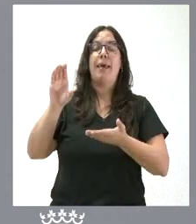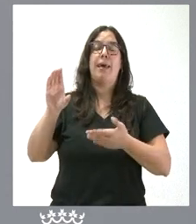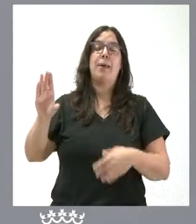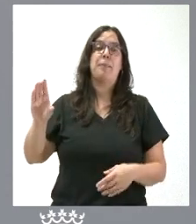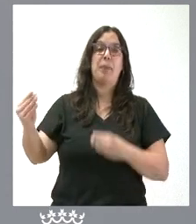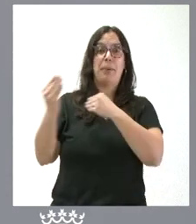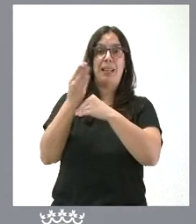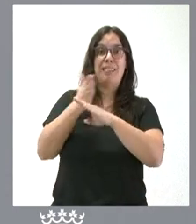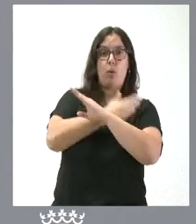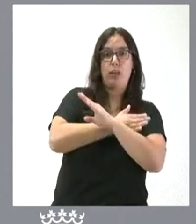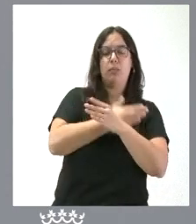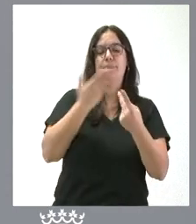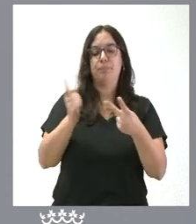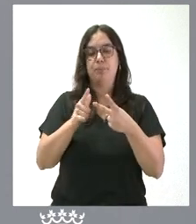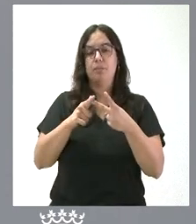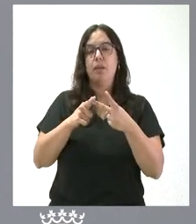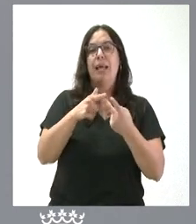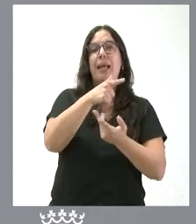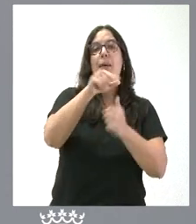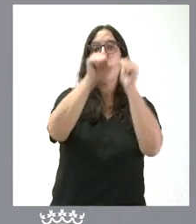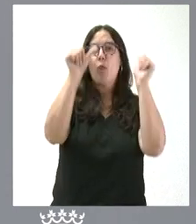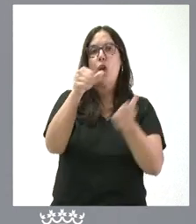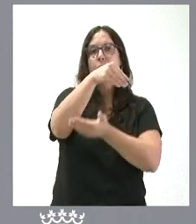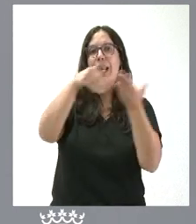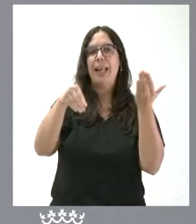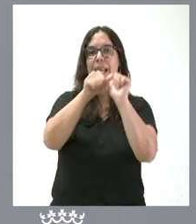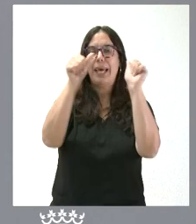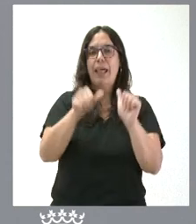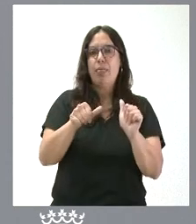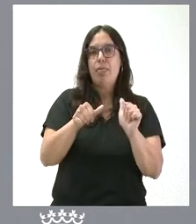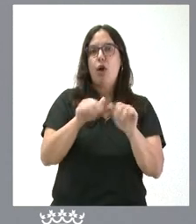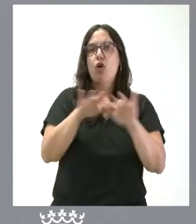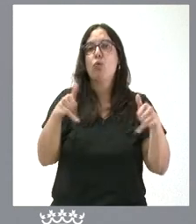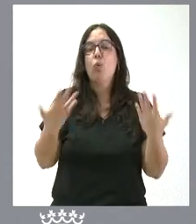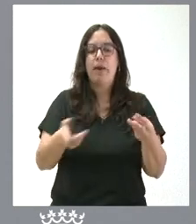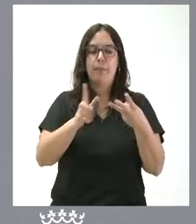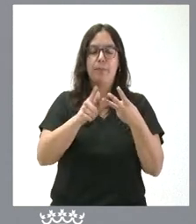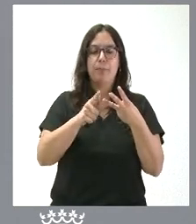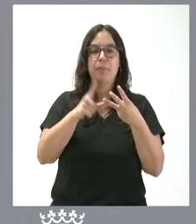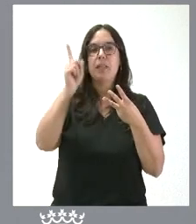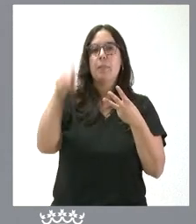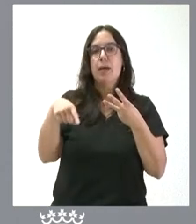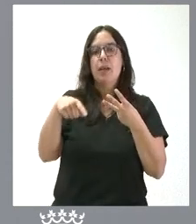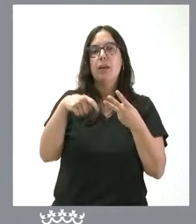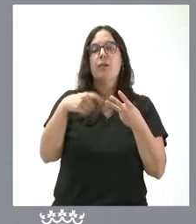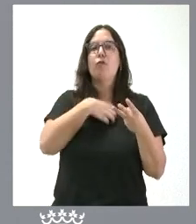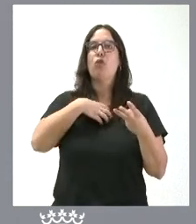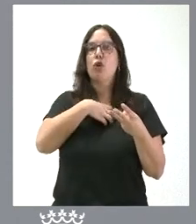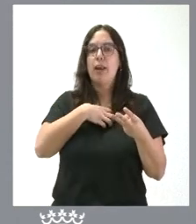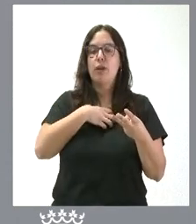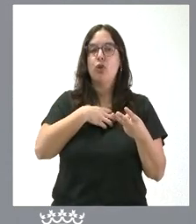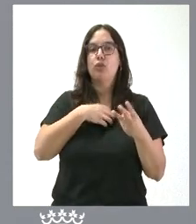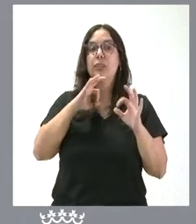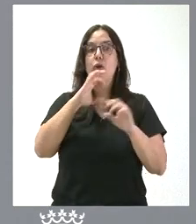de cuál es la liquidación del modelo con esta aportación que hemos hecho hoy, de cuáles son las retribuciones de los empleados públicos en un